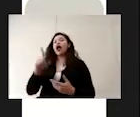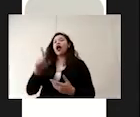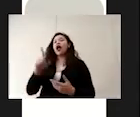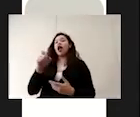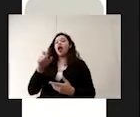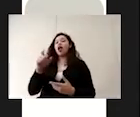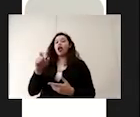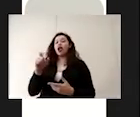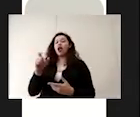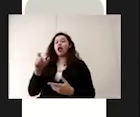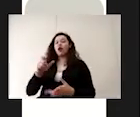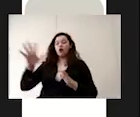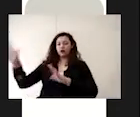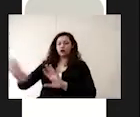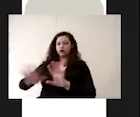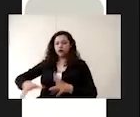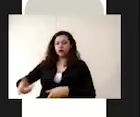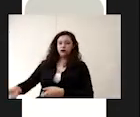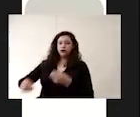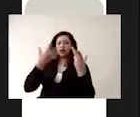con la jerga y la cubeta.